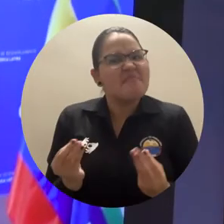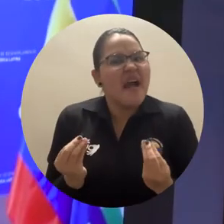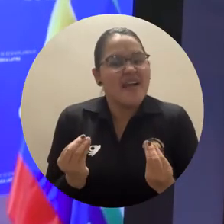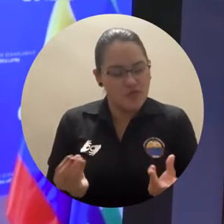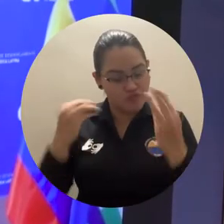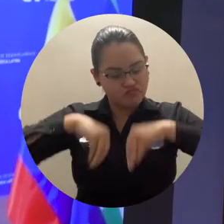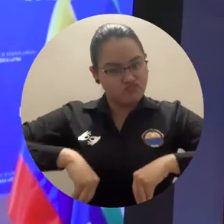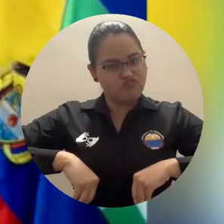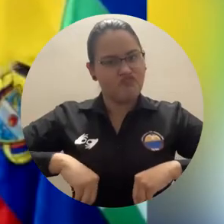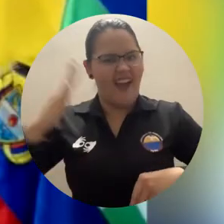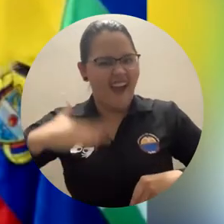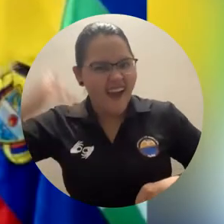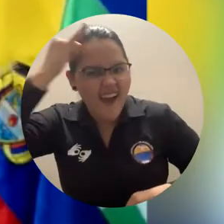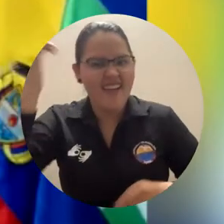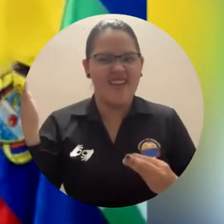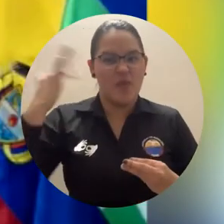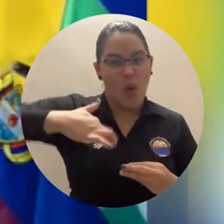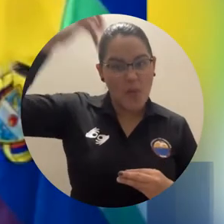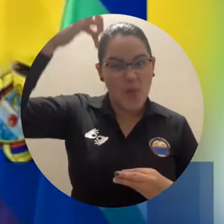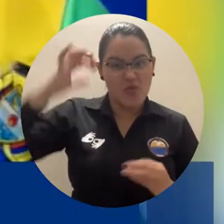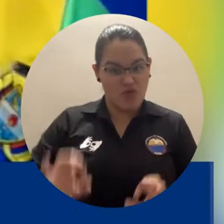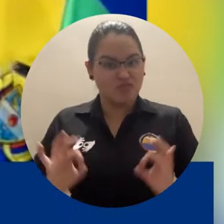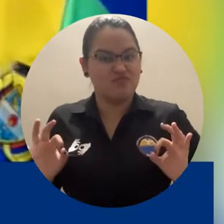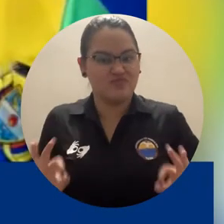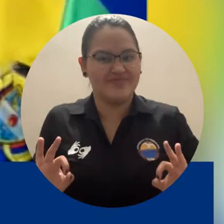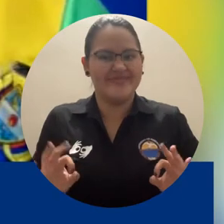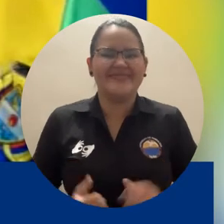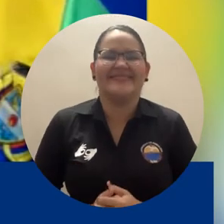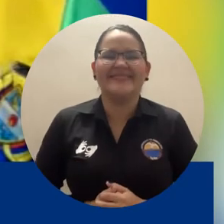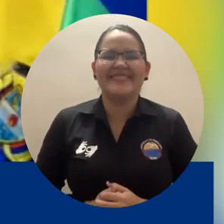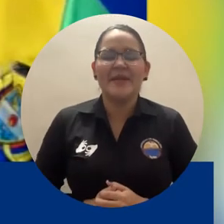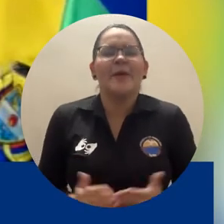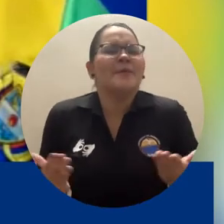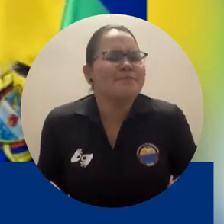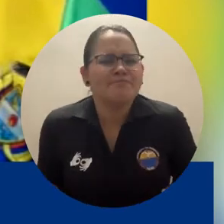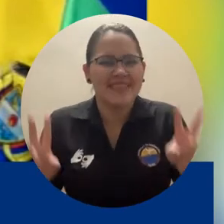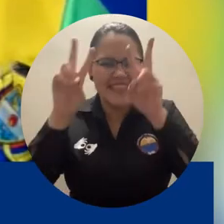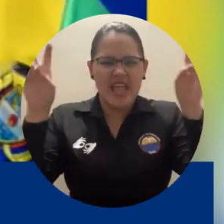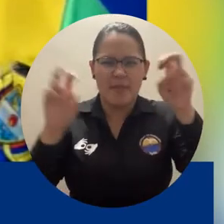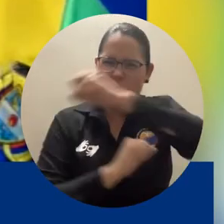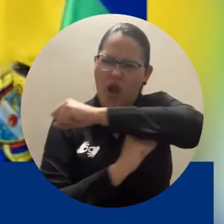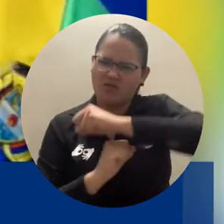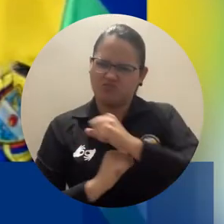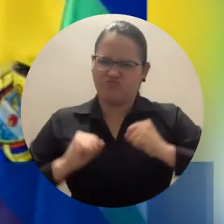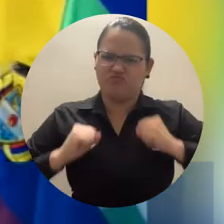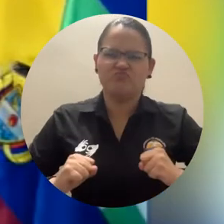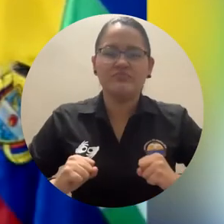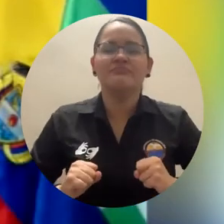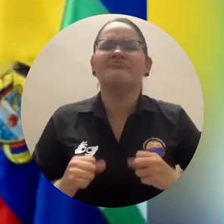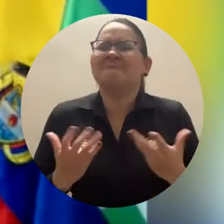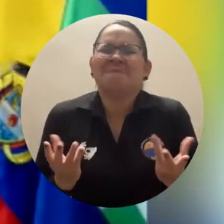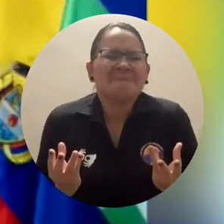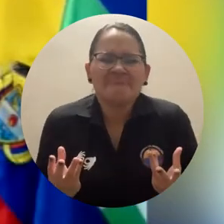laboral. ¿Qué incluye este refuerzo? Incluye materias y asignaturas